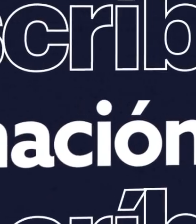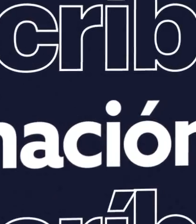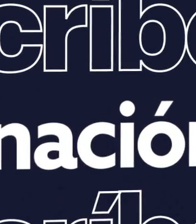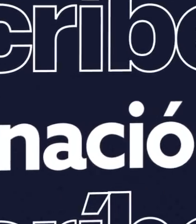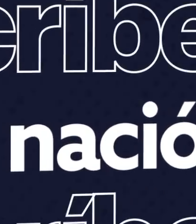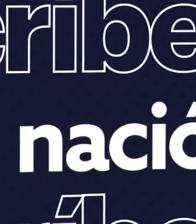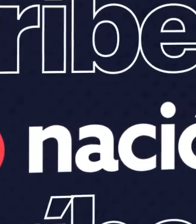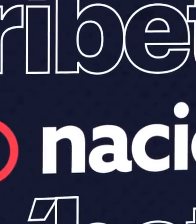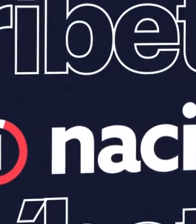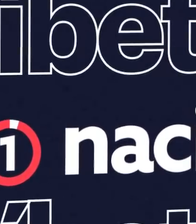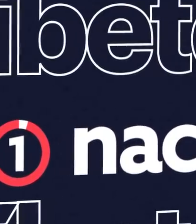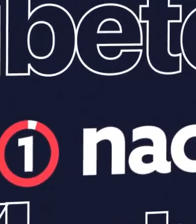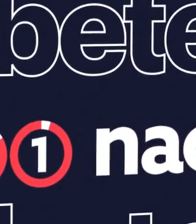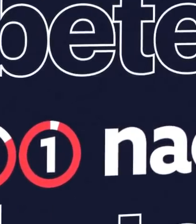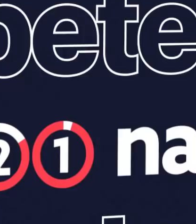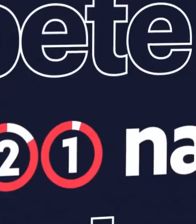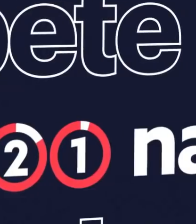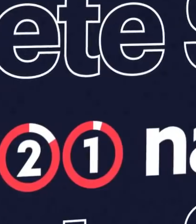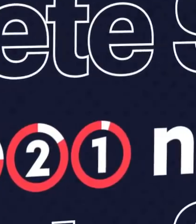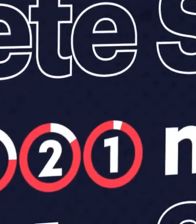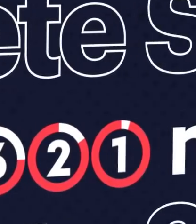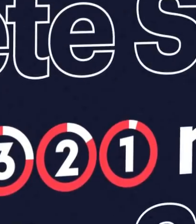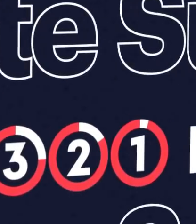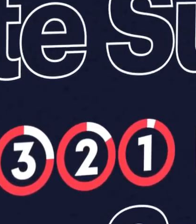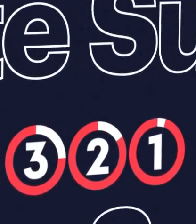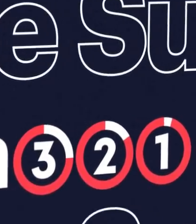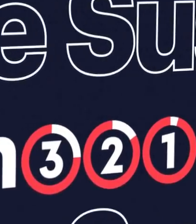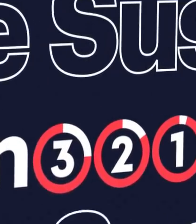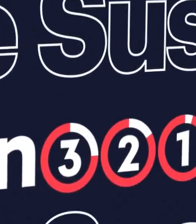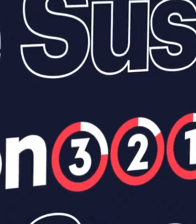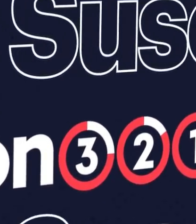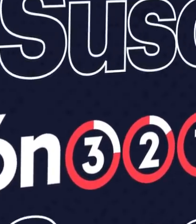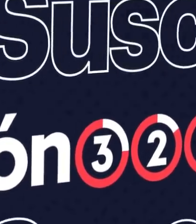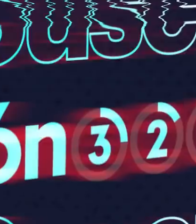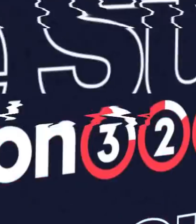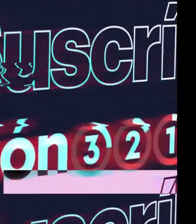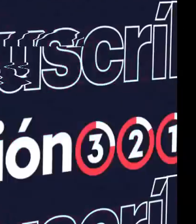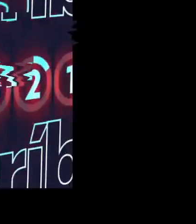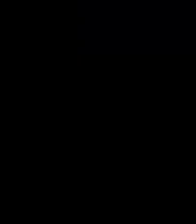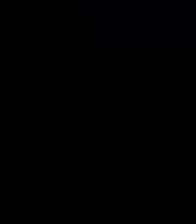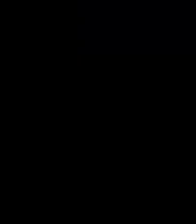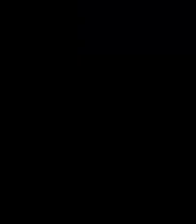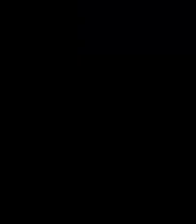¡Suscríbete canal! ¡Suscríbete al ¡Suscríbete